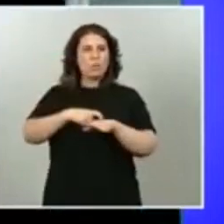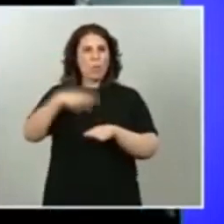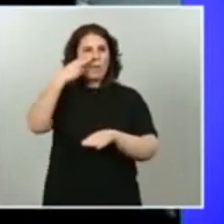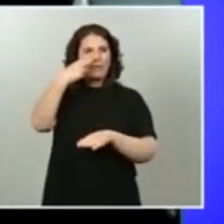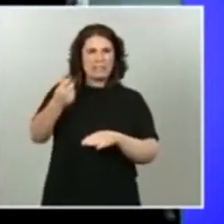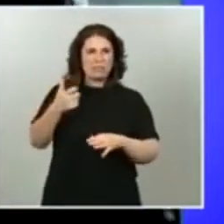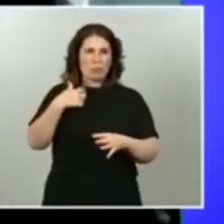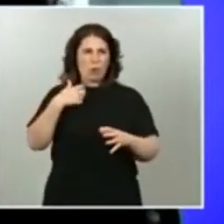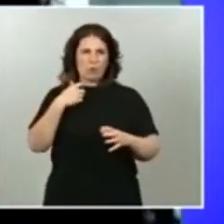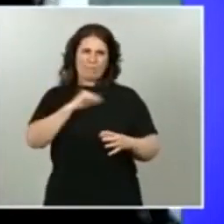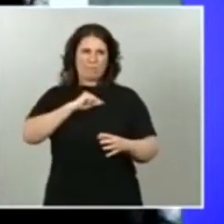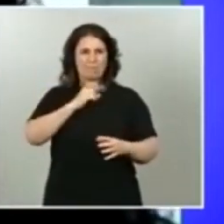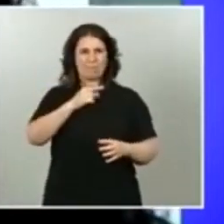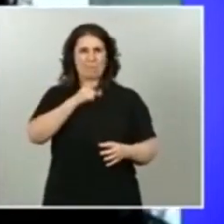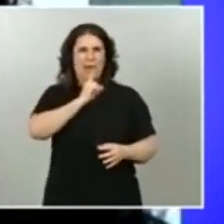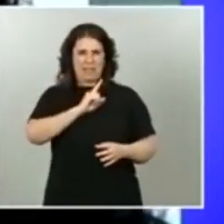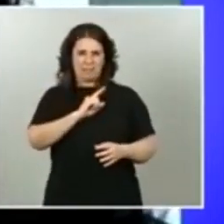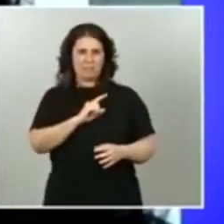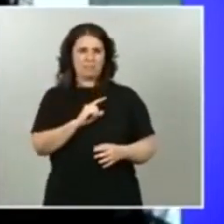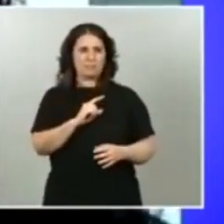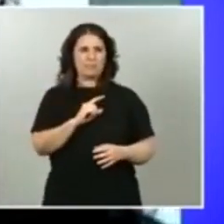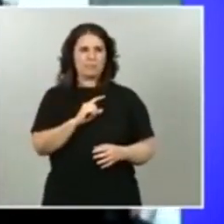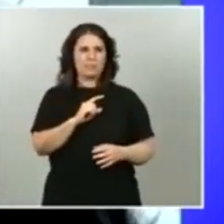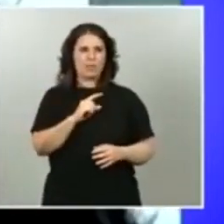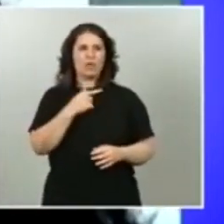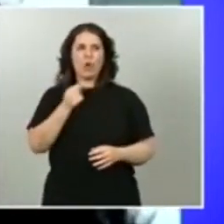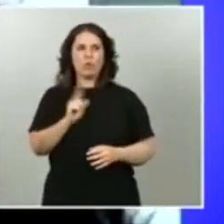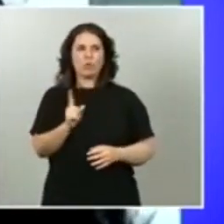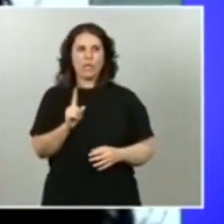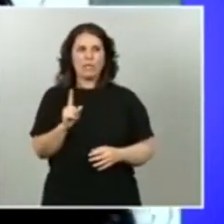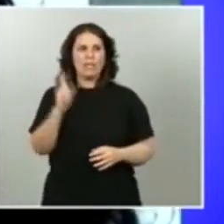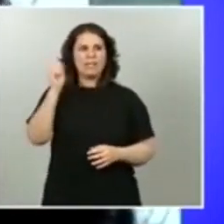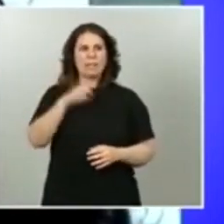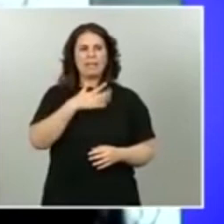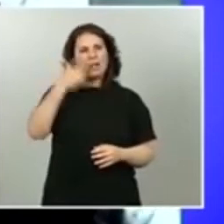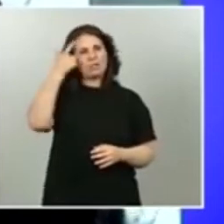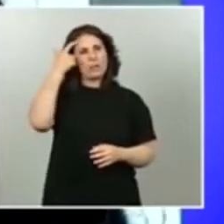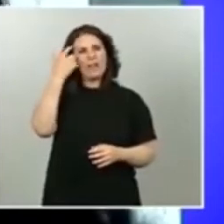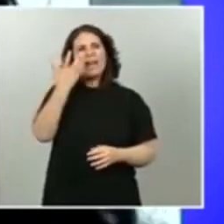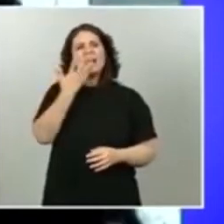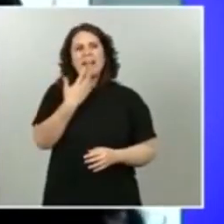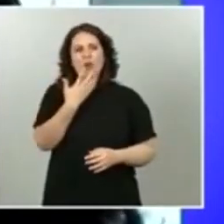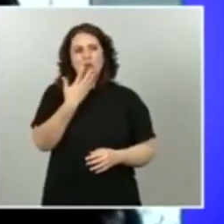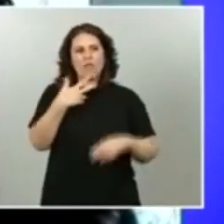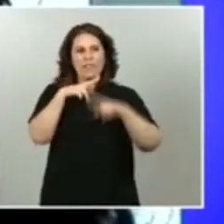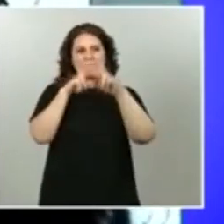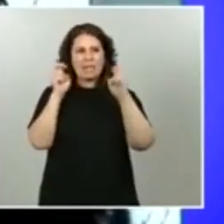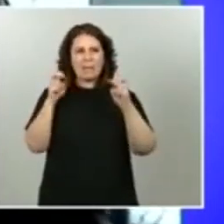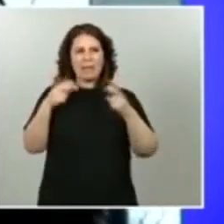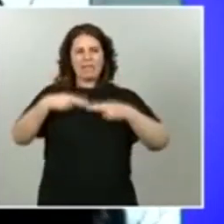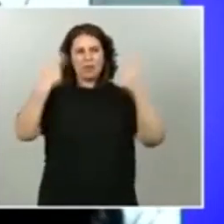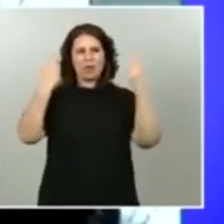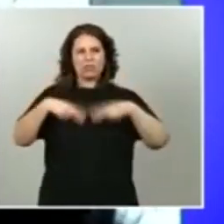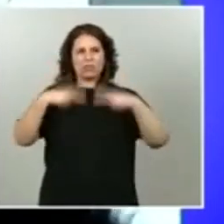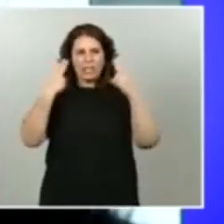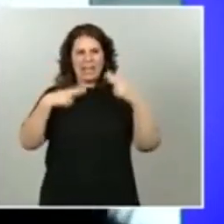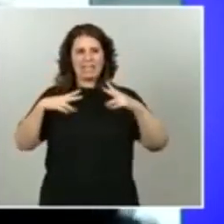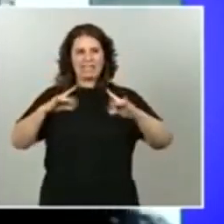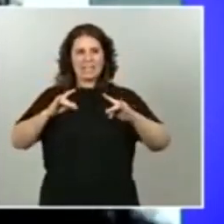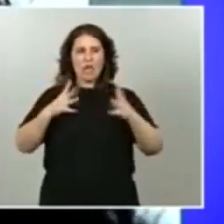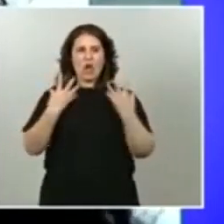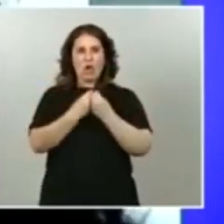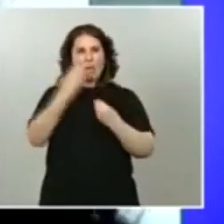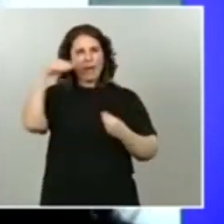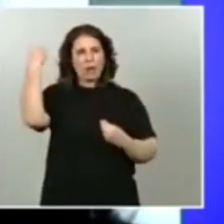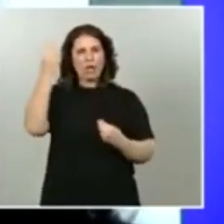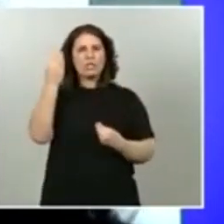siguiendo un poco este hilo quería saber que se conoce sobre la reapertura de las fronteras terrestres con Marbeco porque